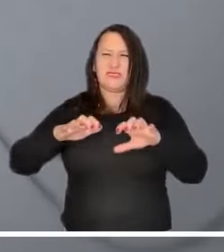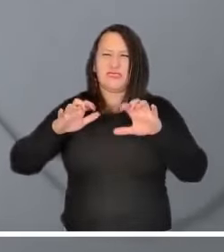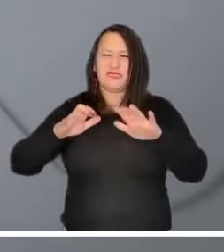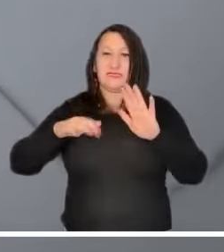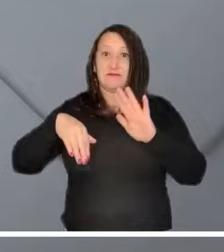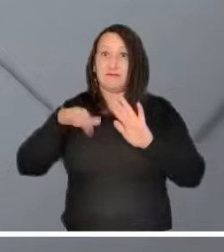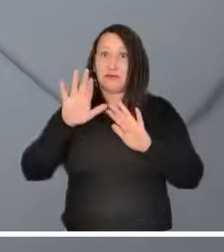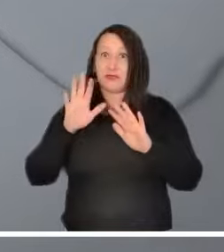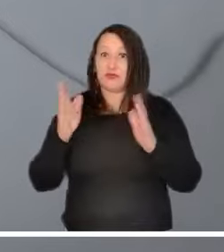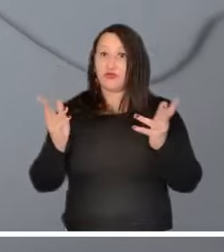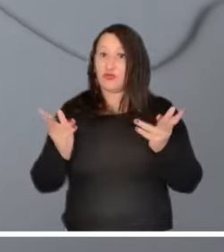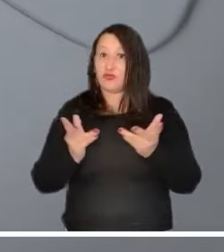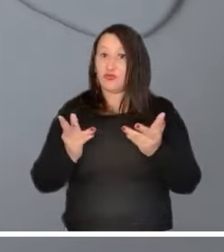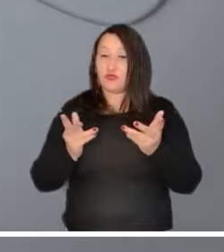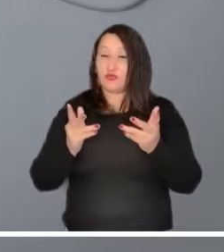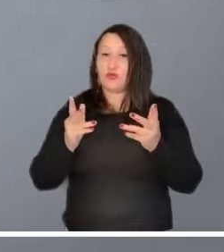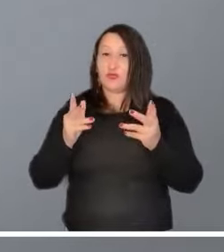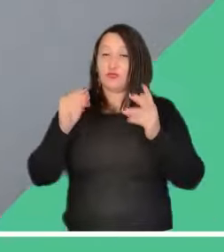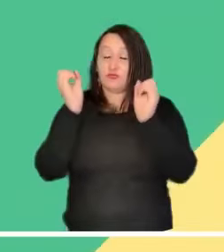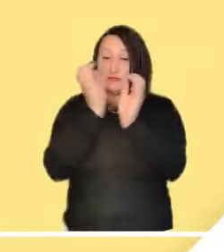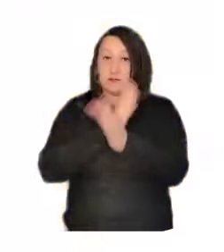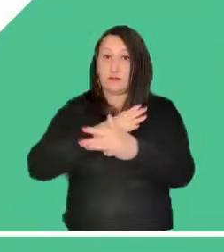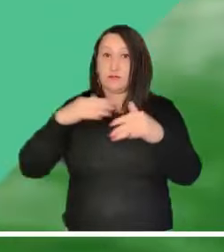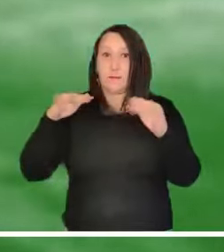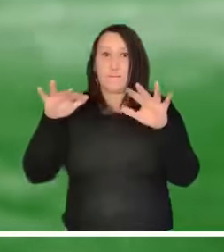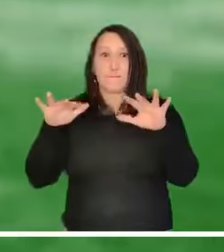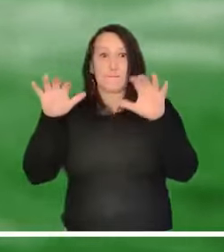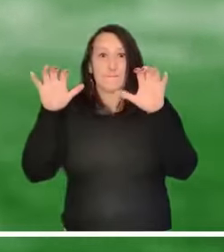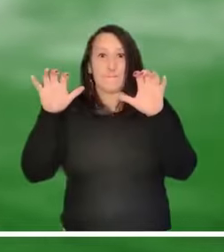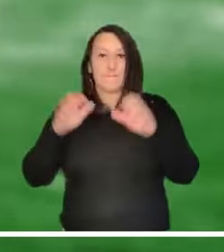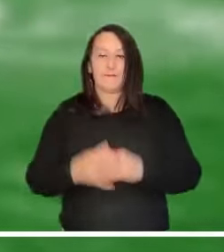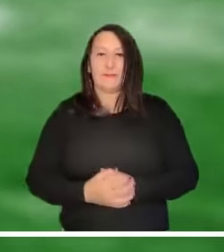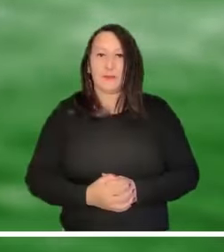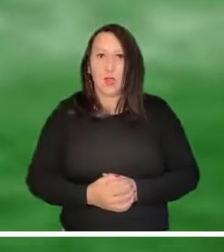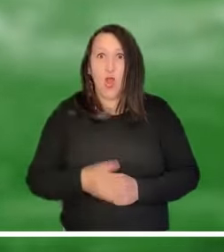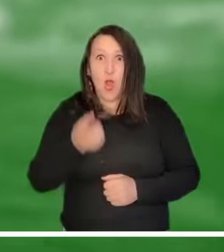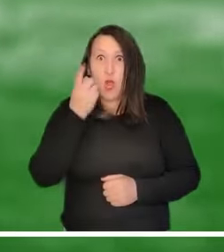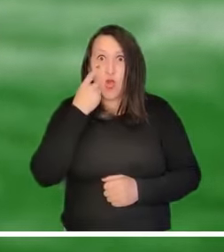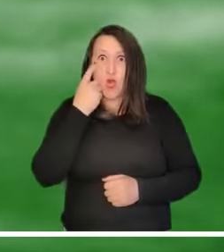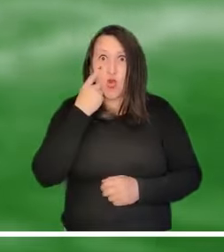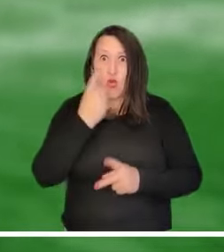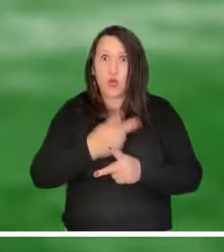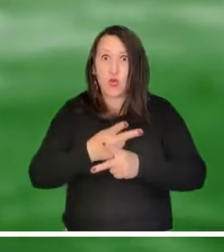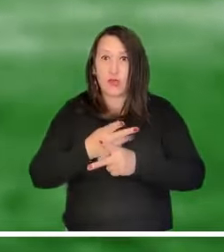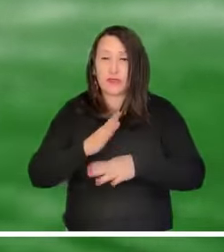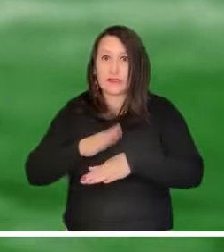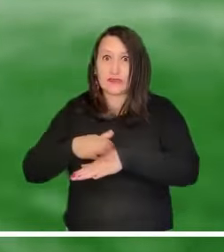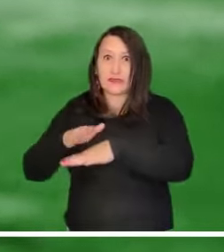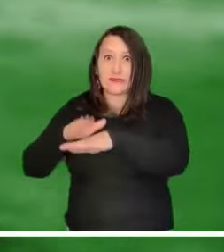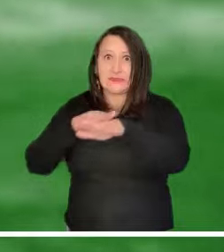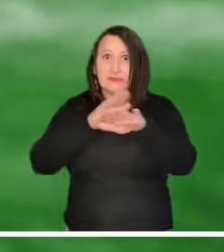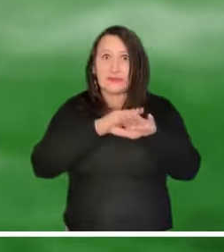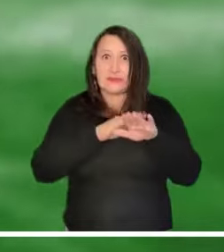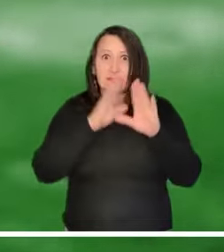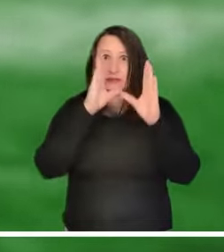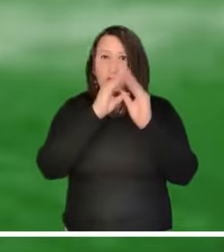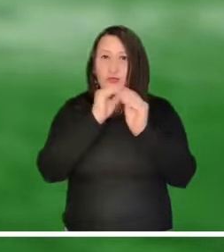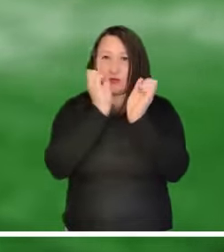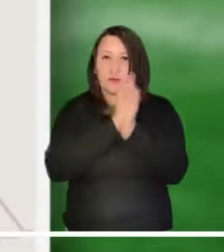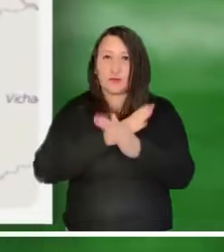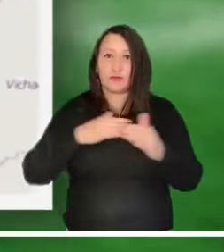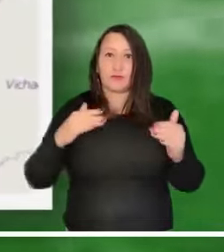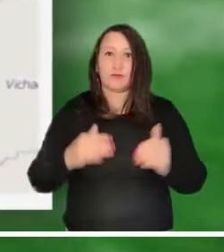y una madrugada predominantemente seca. No se quede sin conocer el resumen de las alertas de la noche y la